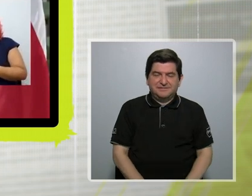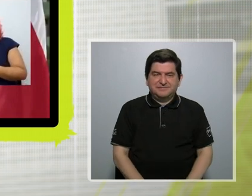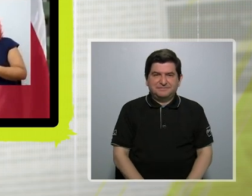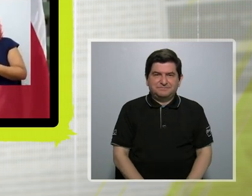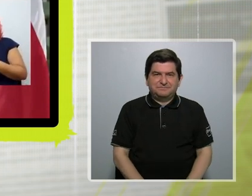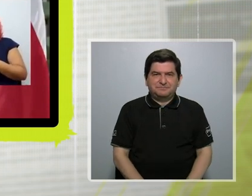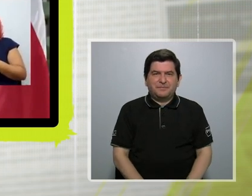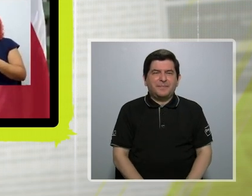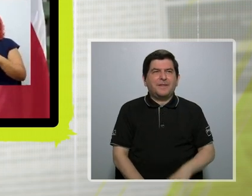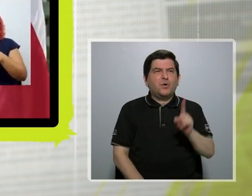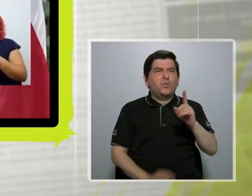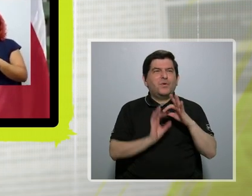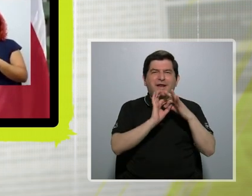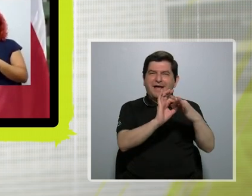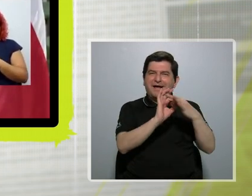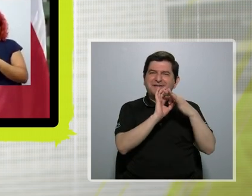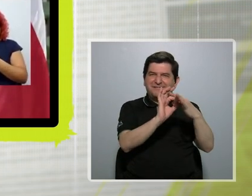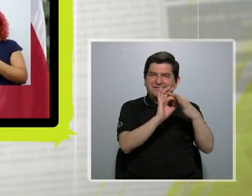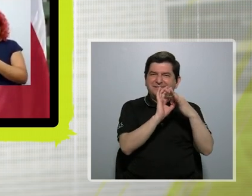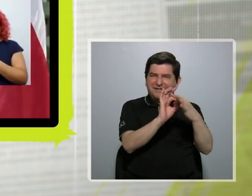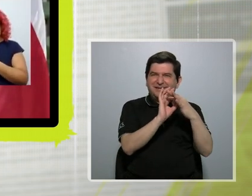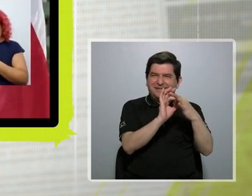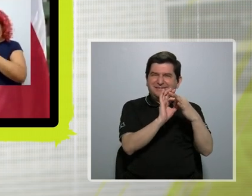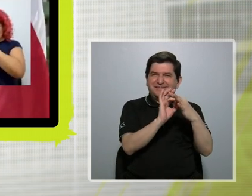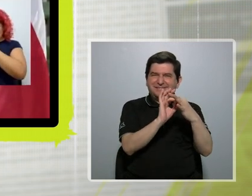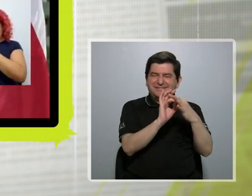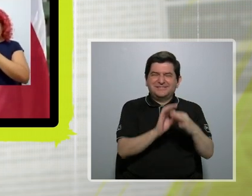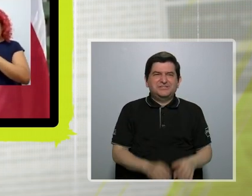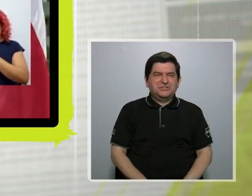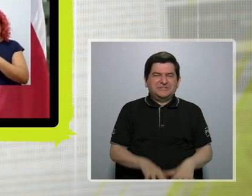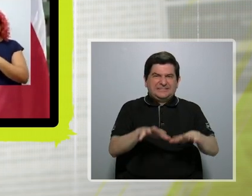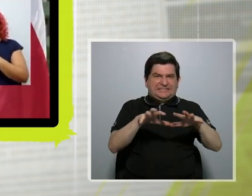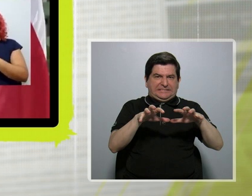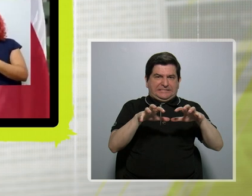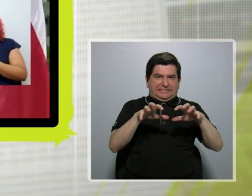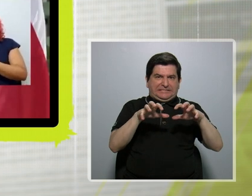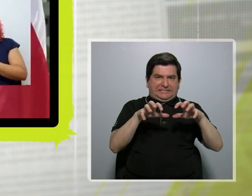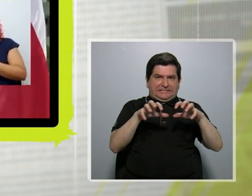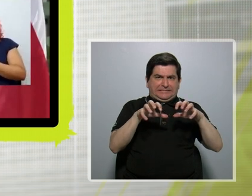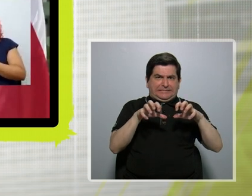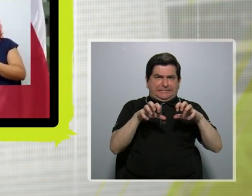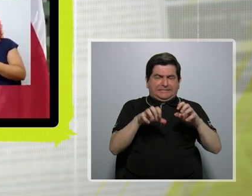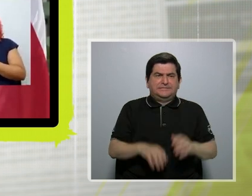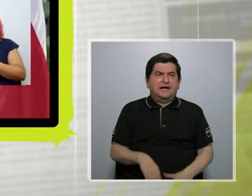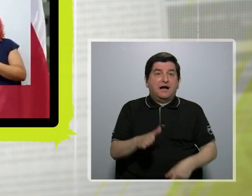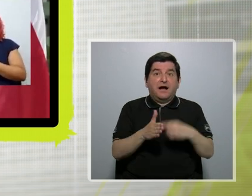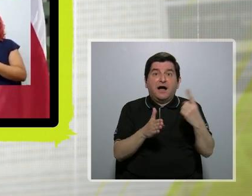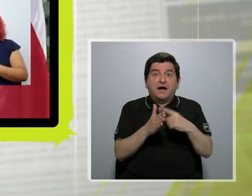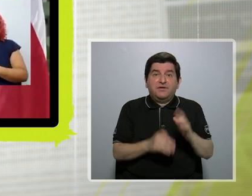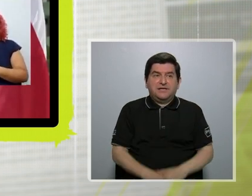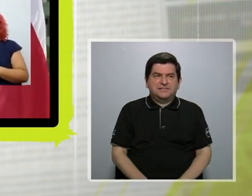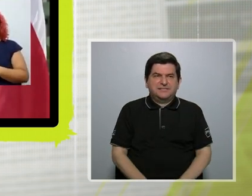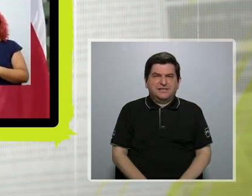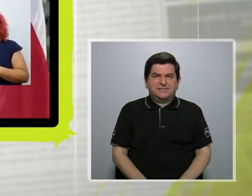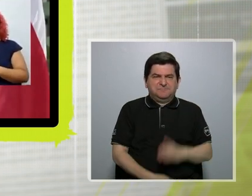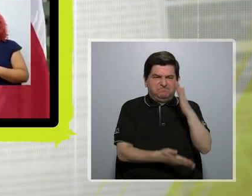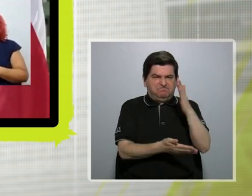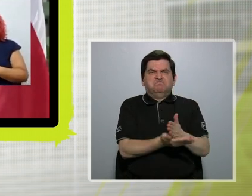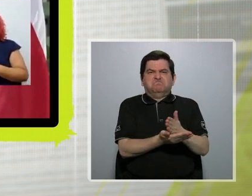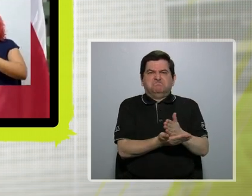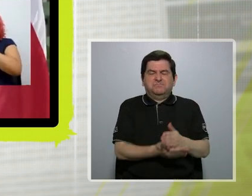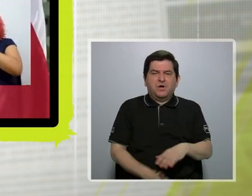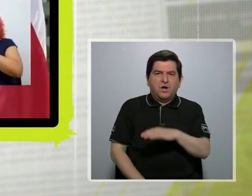tengan una relación un poco estresante, una relación a veces cortante, una